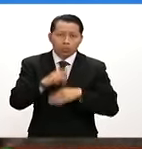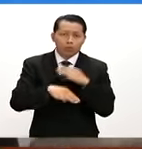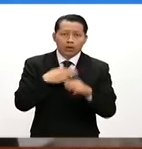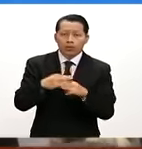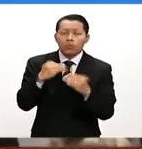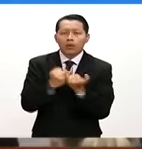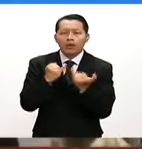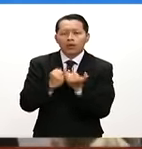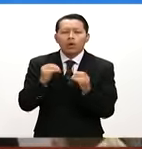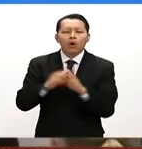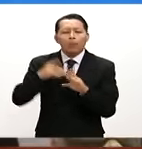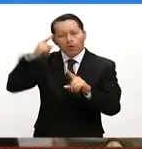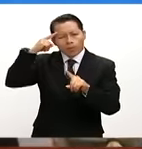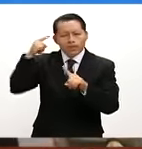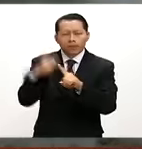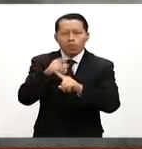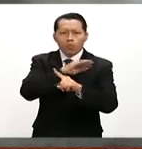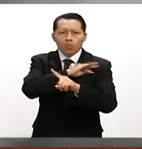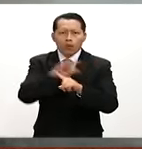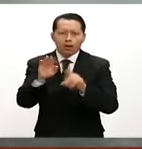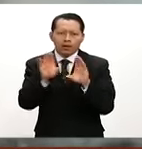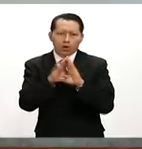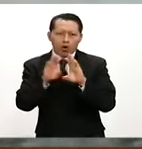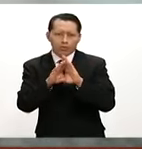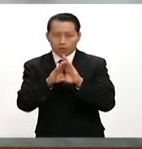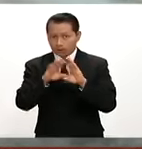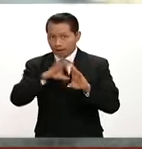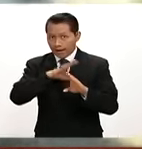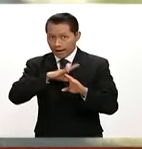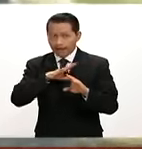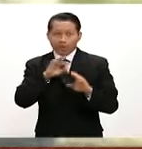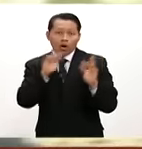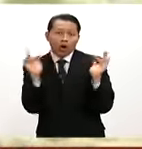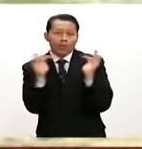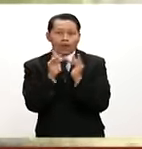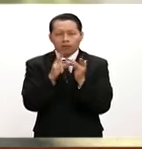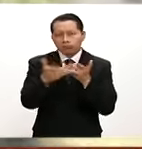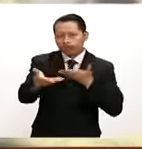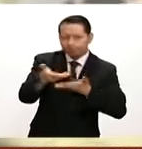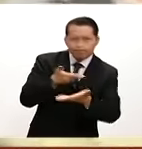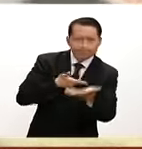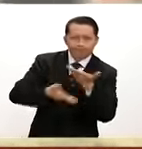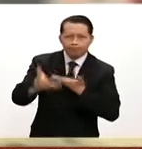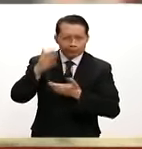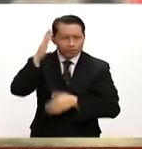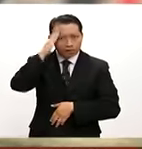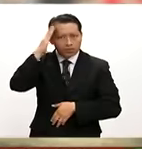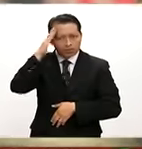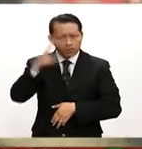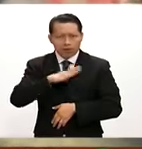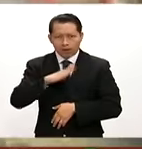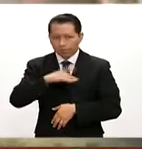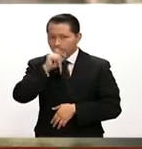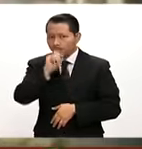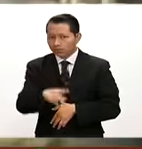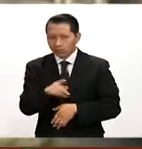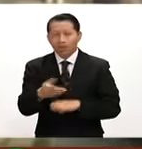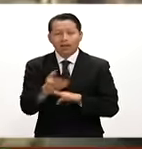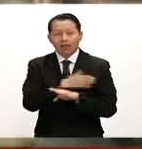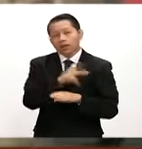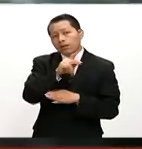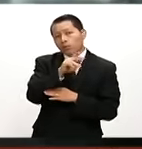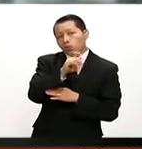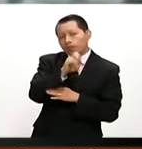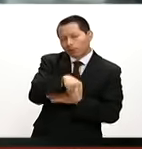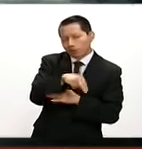sirven precisamente también para acercar, para tener estos contactos entre algunos líderes. Ya lo veíamos con Putin